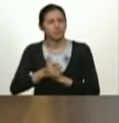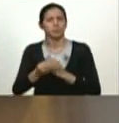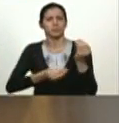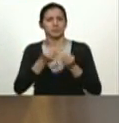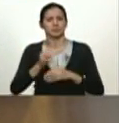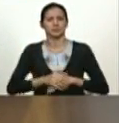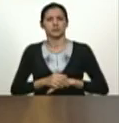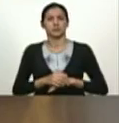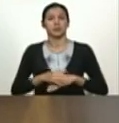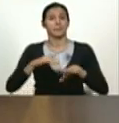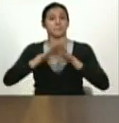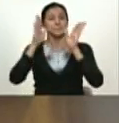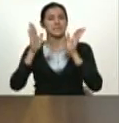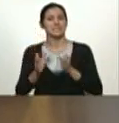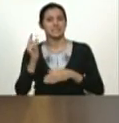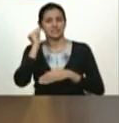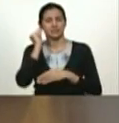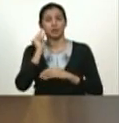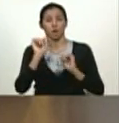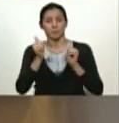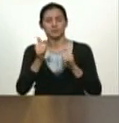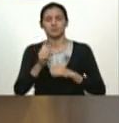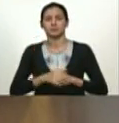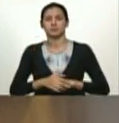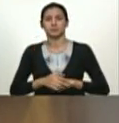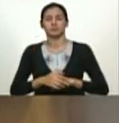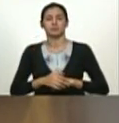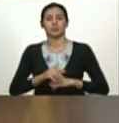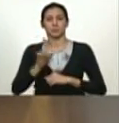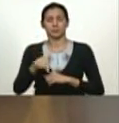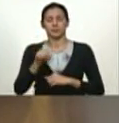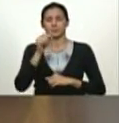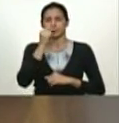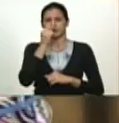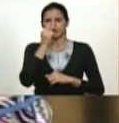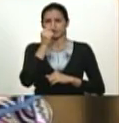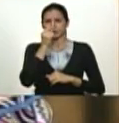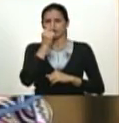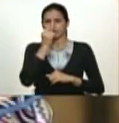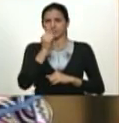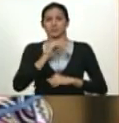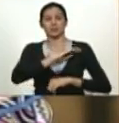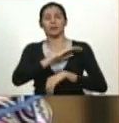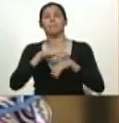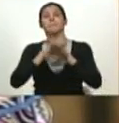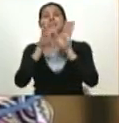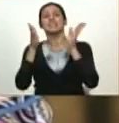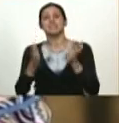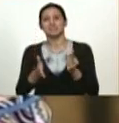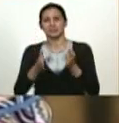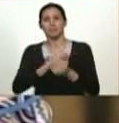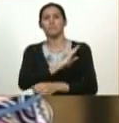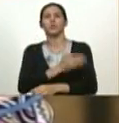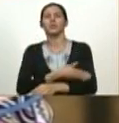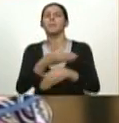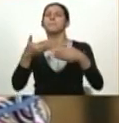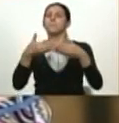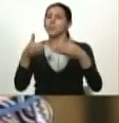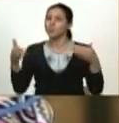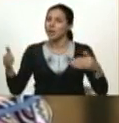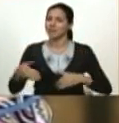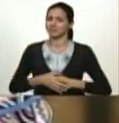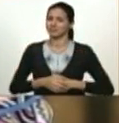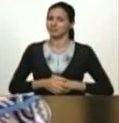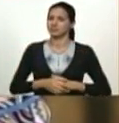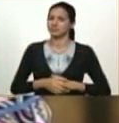igualmente ministra hay que activar con mucha fuerza ministra del poder popular el poder